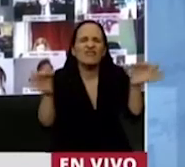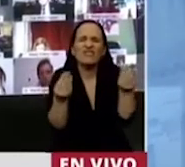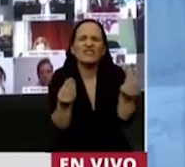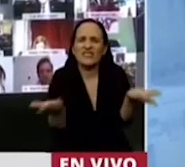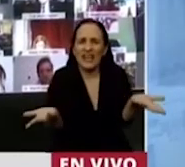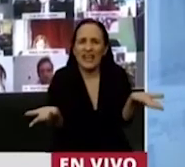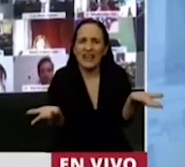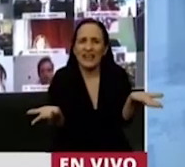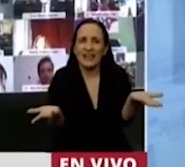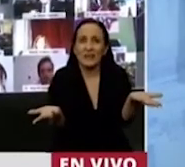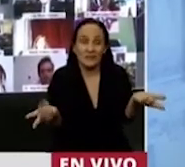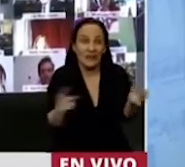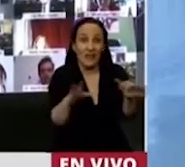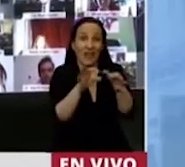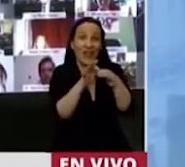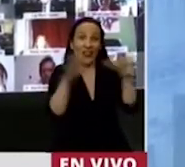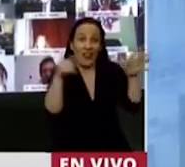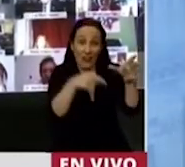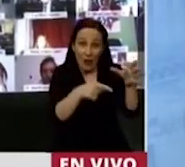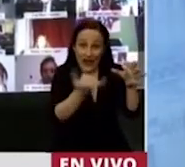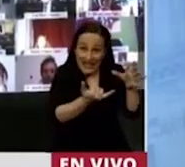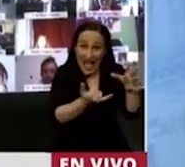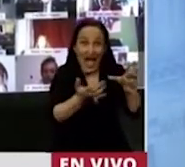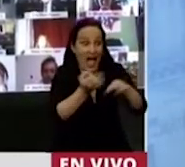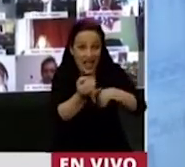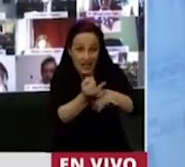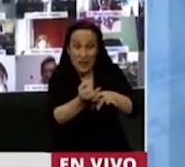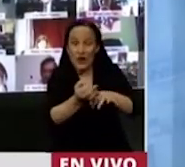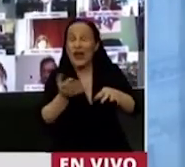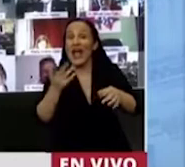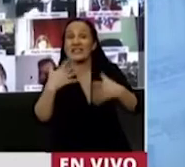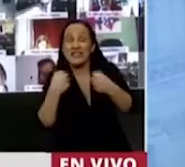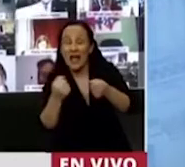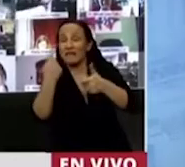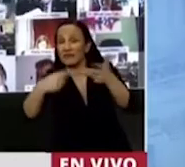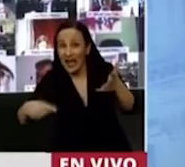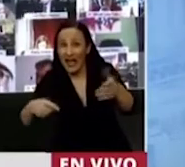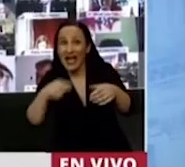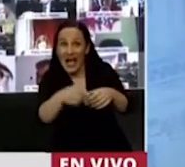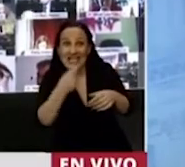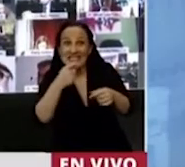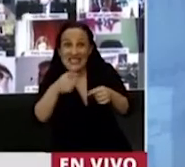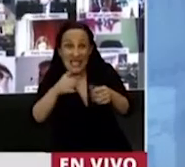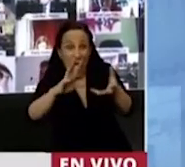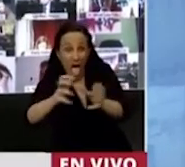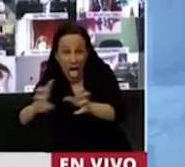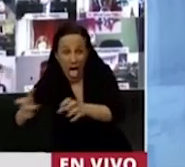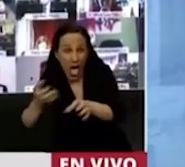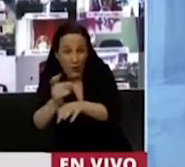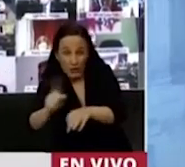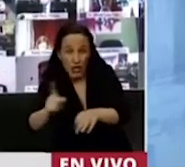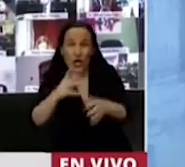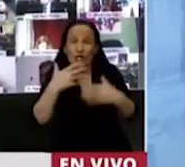que si en la democracia no lograbamos educar, curar y comer, la democracia iba a comenzar a flaquear.